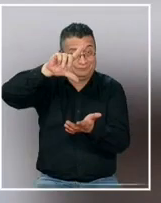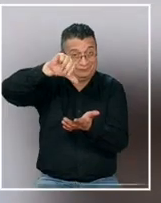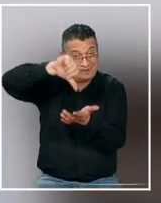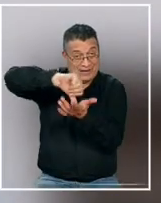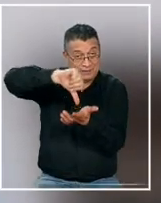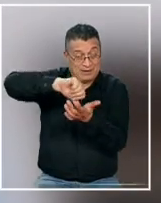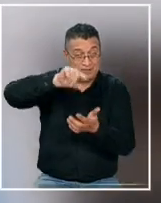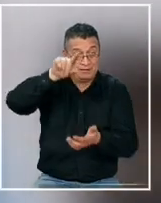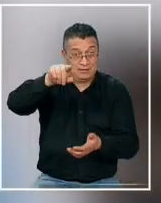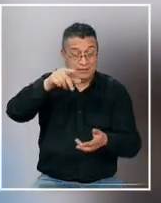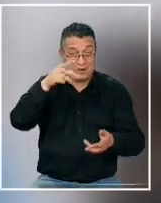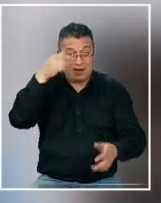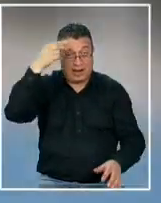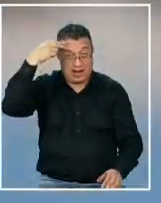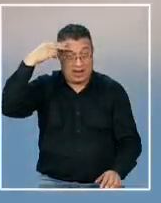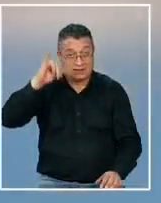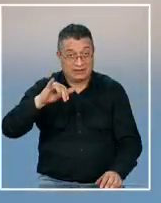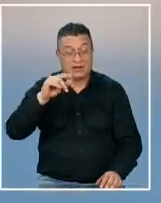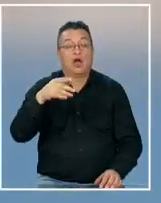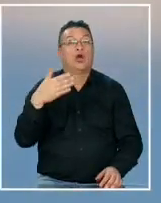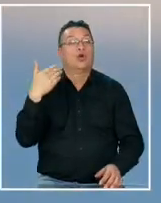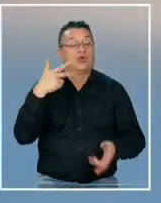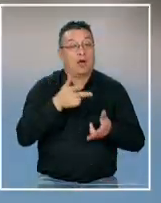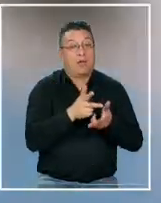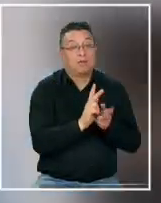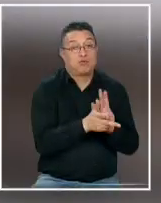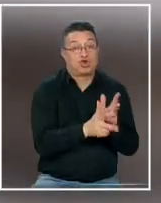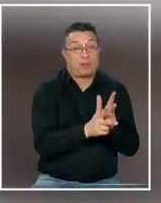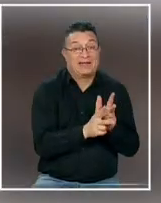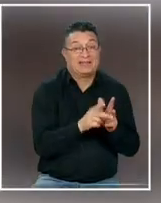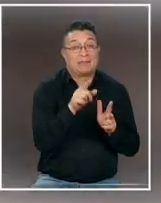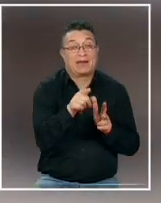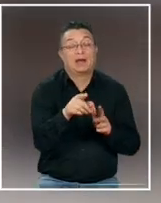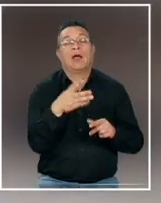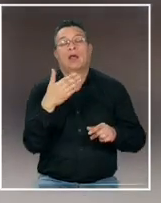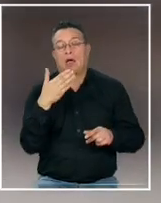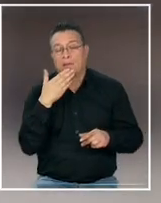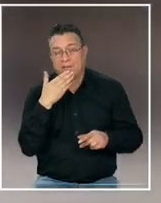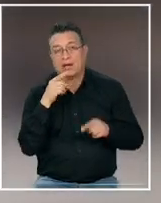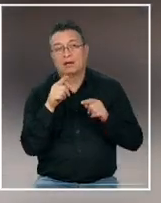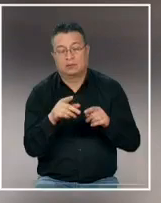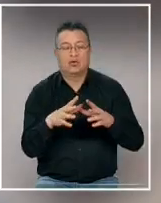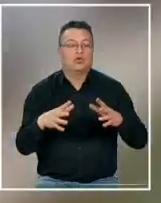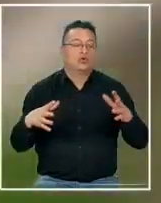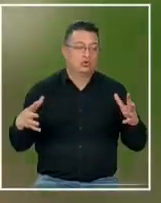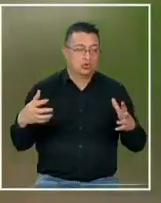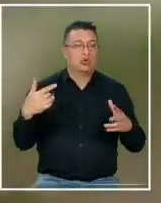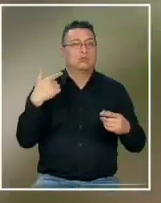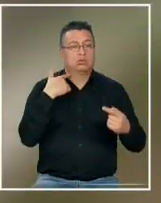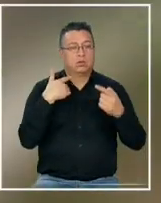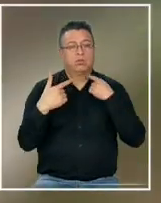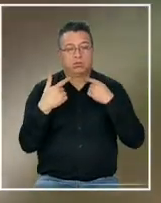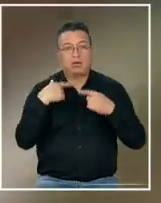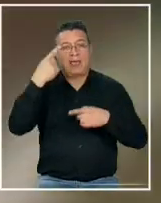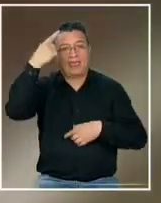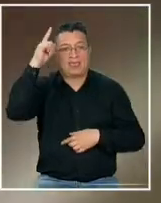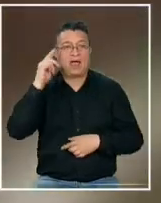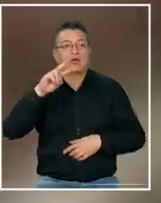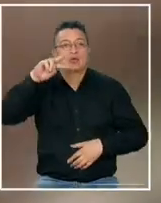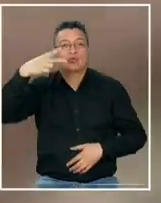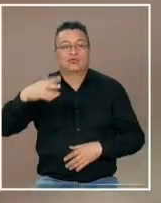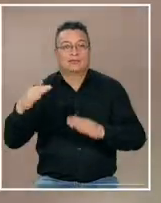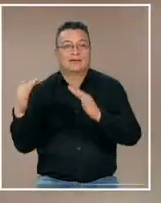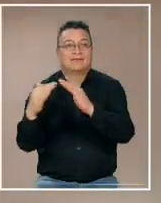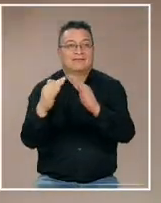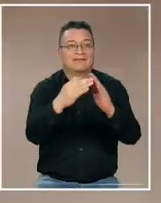país ha experimentado fuertes inundaciones durante la última semana y eso obviamente ha causado distintos daños a la propiedad interrupciones